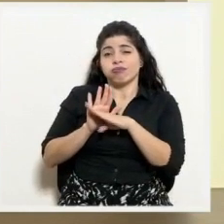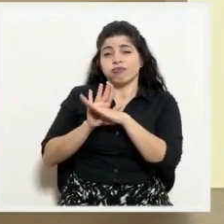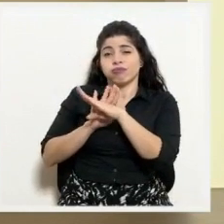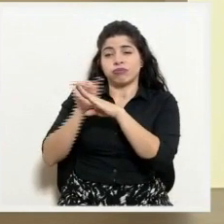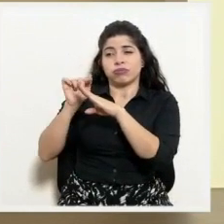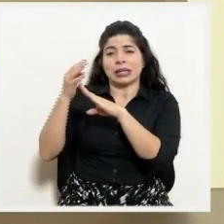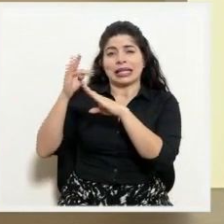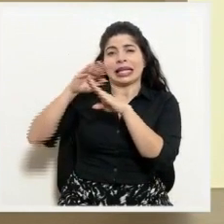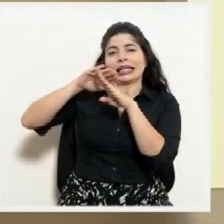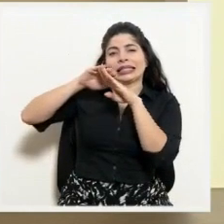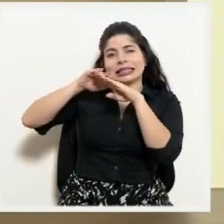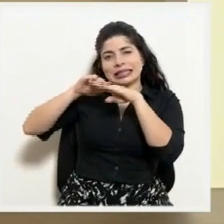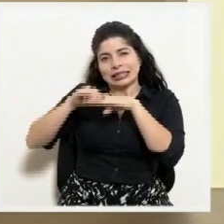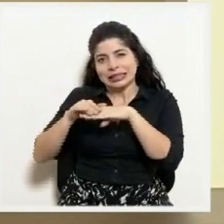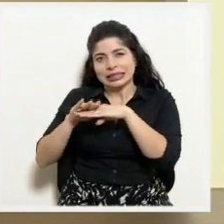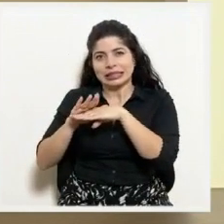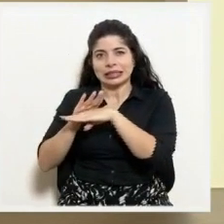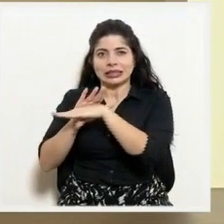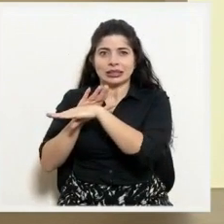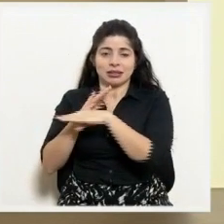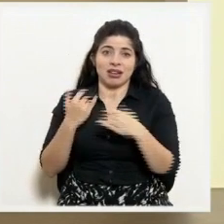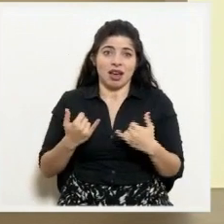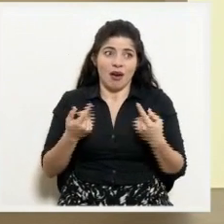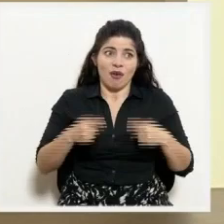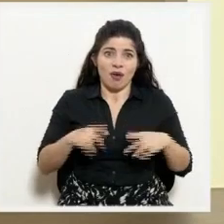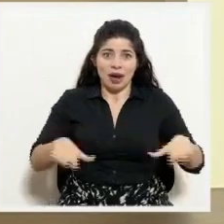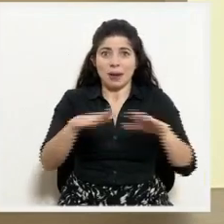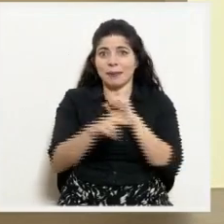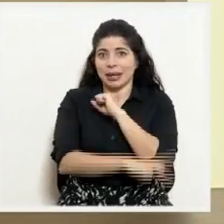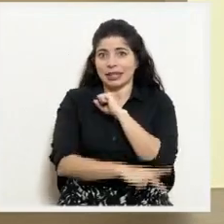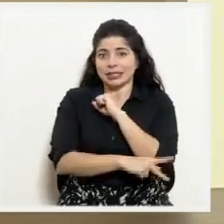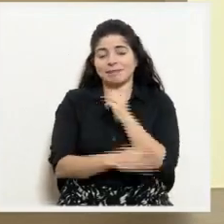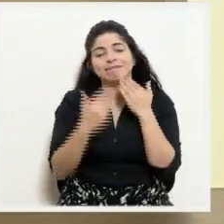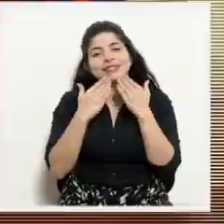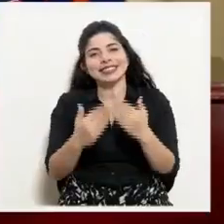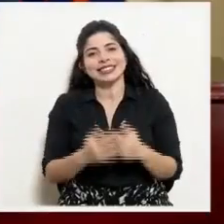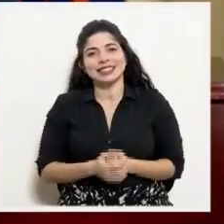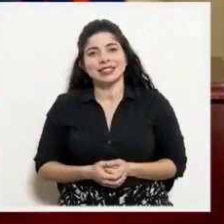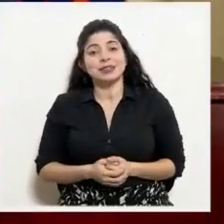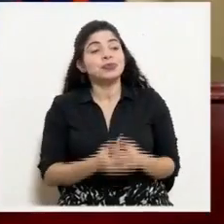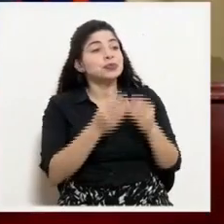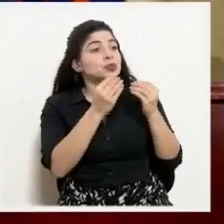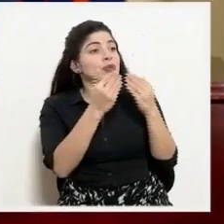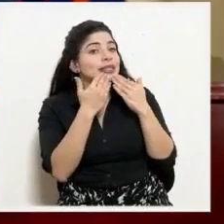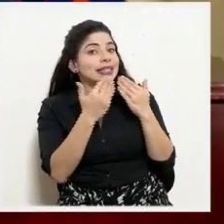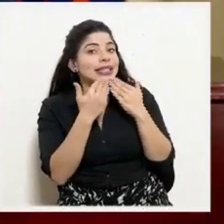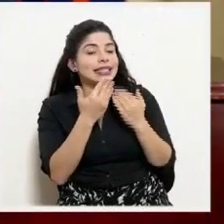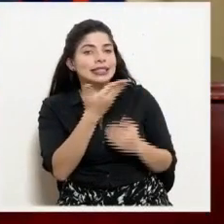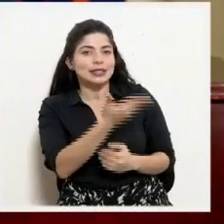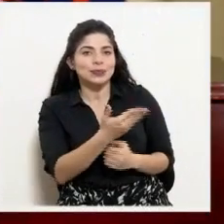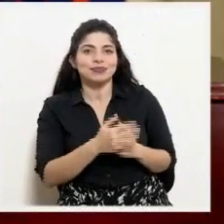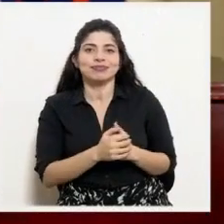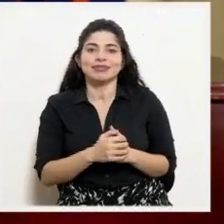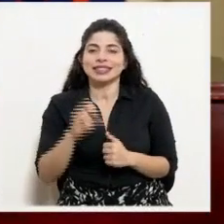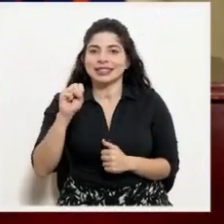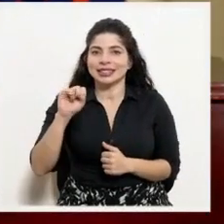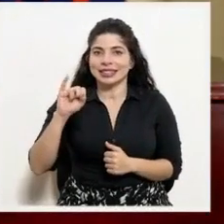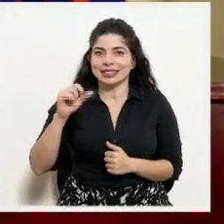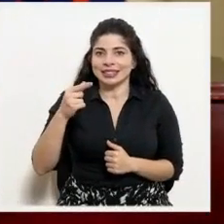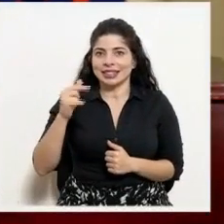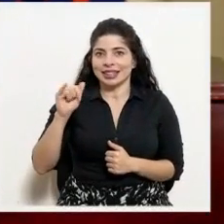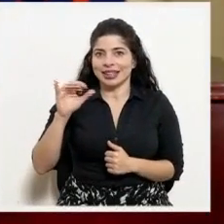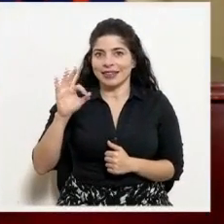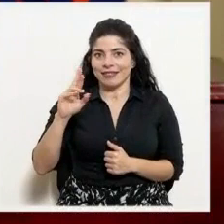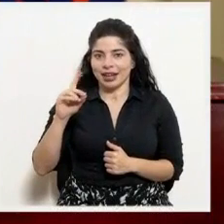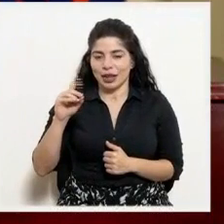casos que estamos teniendo en nuestro país. Gracias. Muchísimas gracias a usted, don Sigifredo.